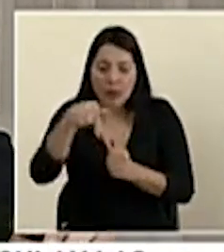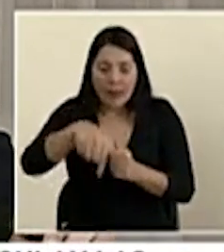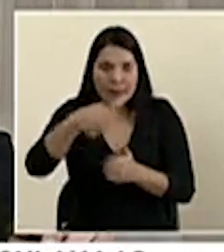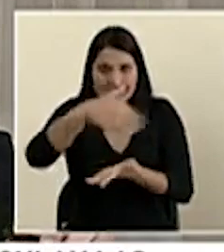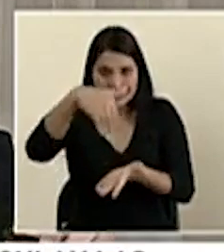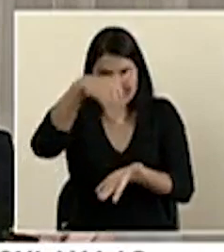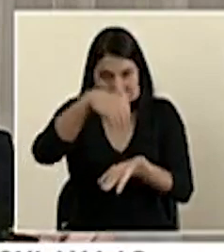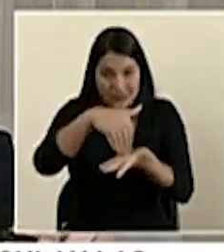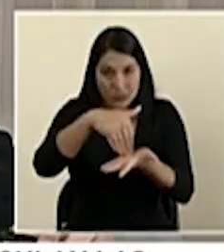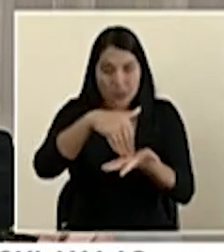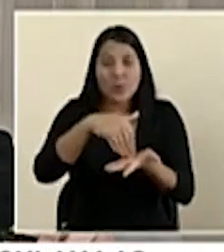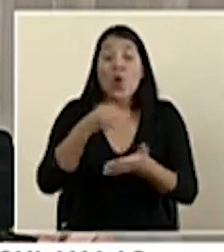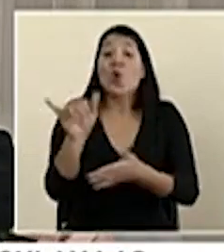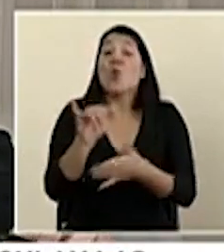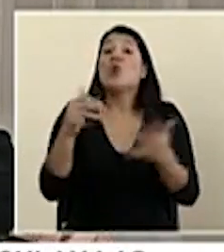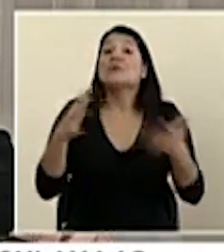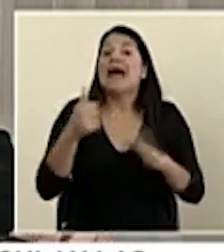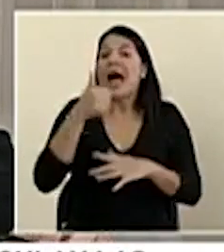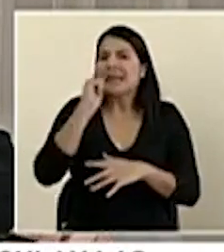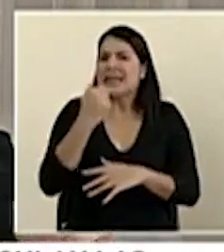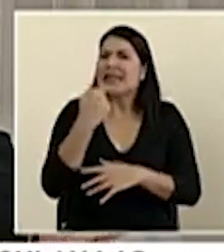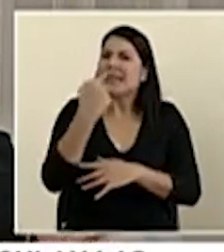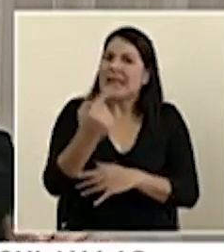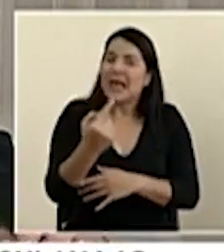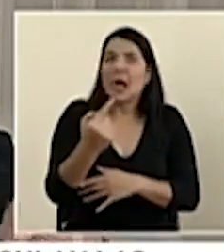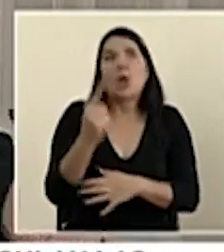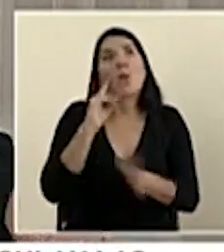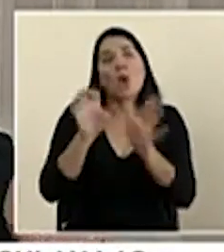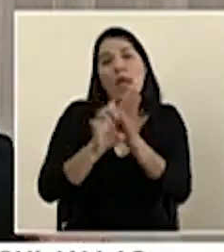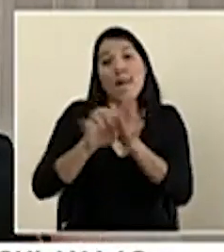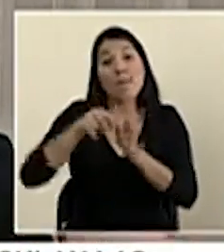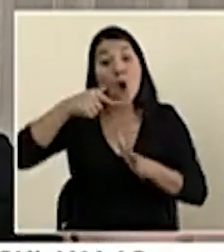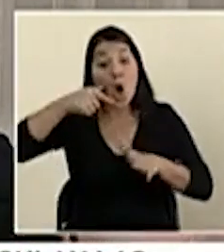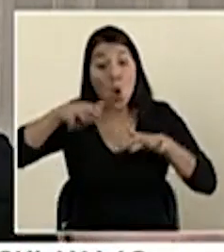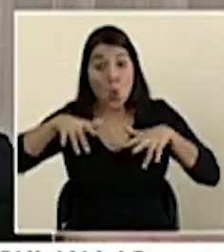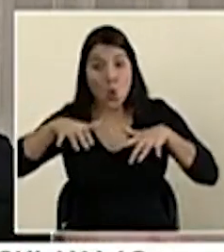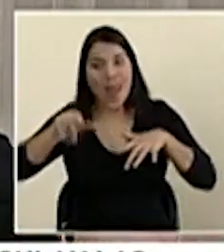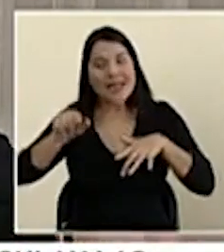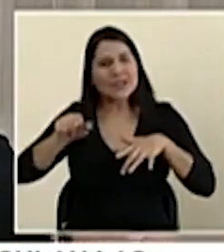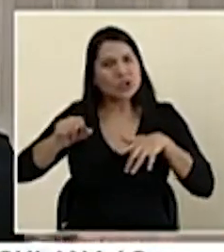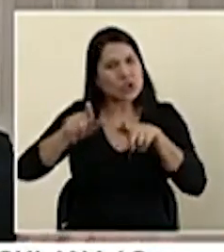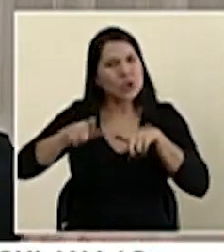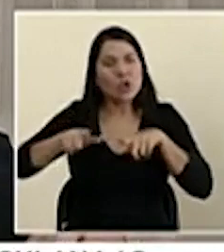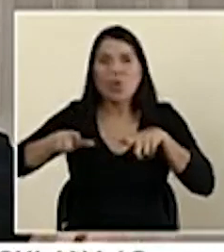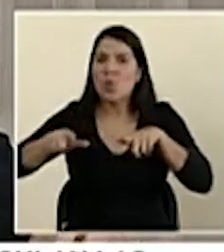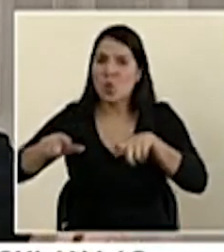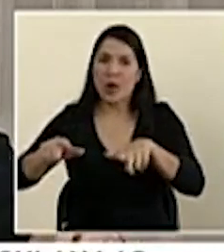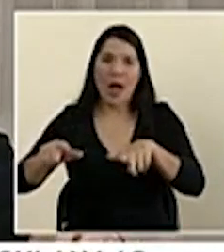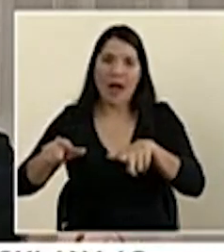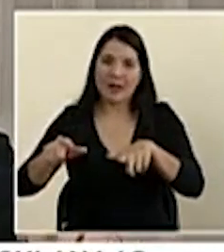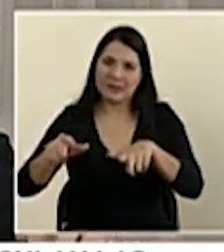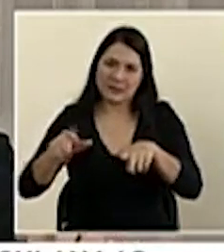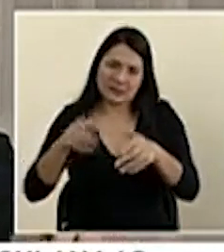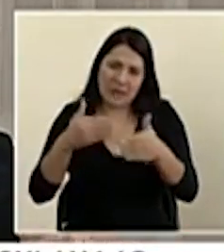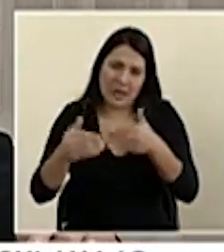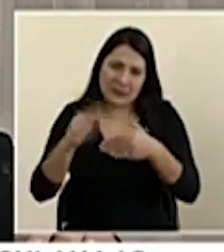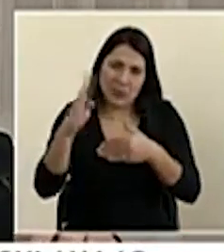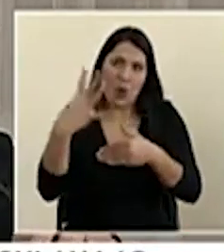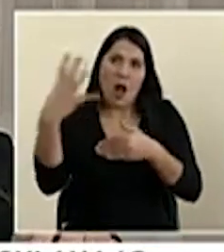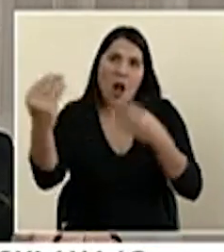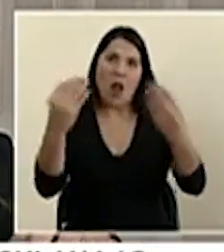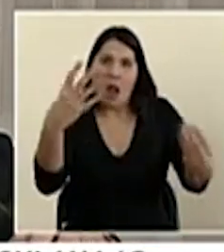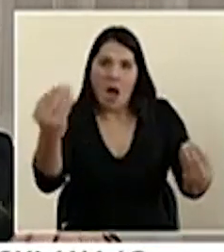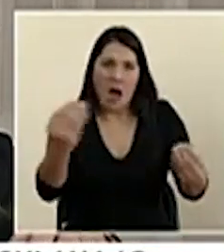metropolitana. Como ya indicábamos, algunos han sido en call centers, por ejemplo, que son sitios que claramente están fuera del gran área metropolitana